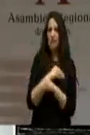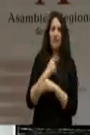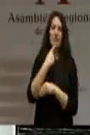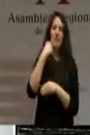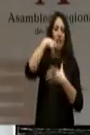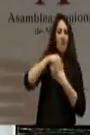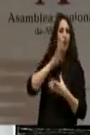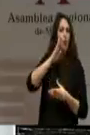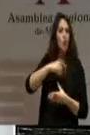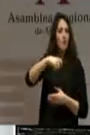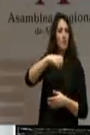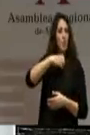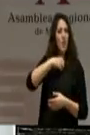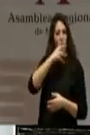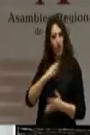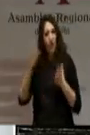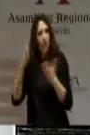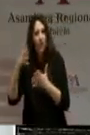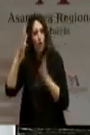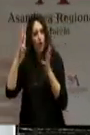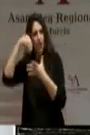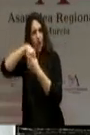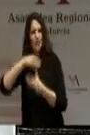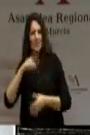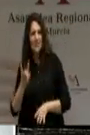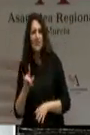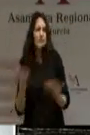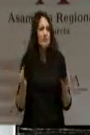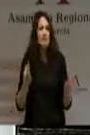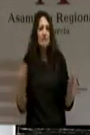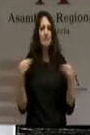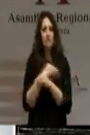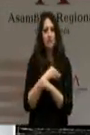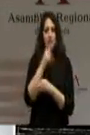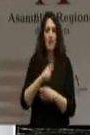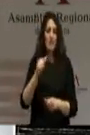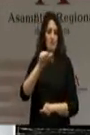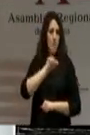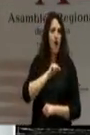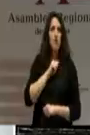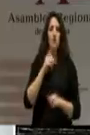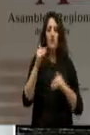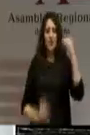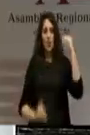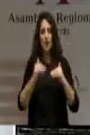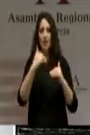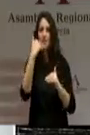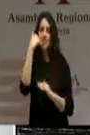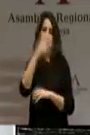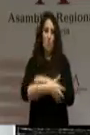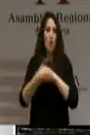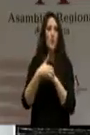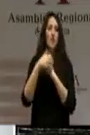corresponde a usted aclararlo en sede parlamentaria. Es el enorme paro, la extensión de las desigualdades y la pobreza, la